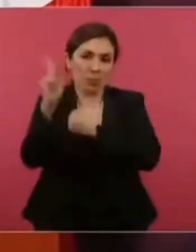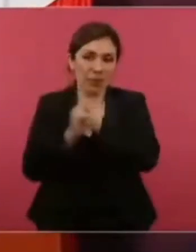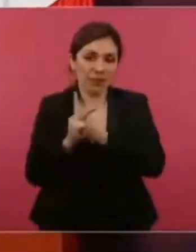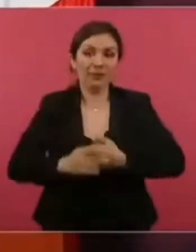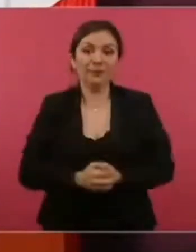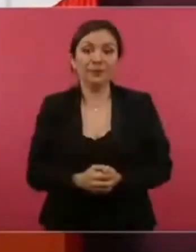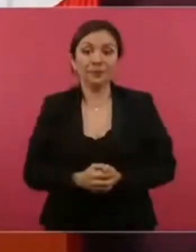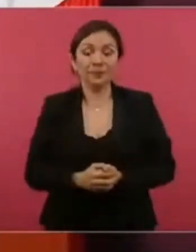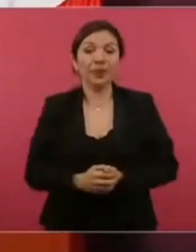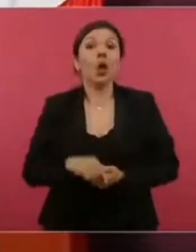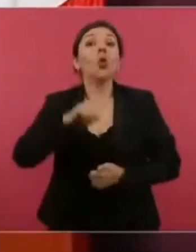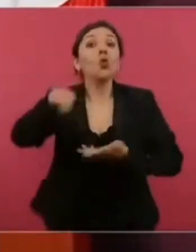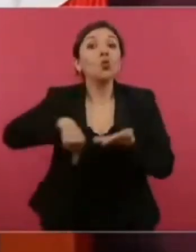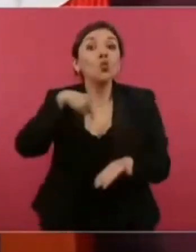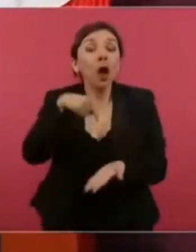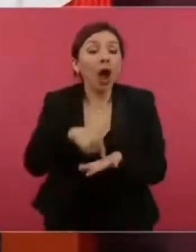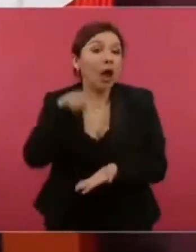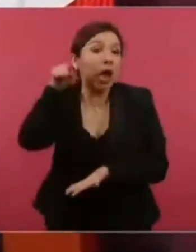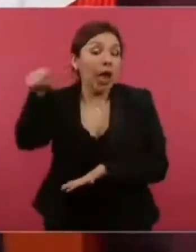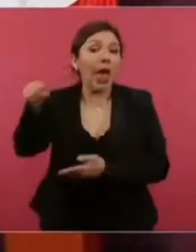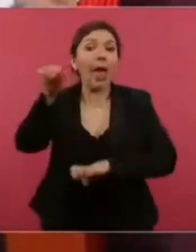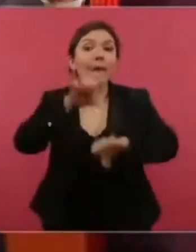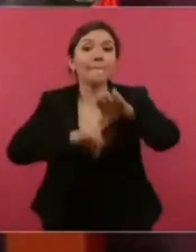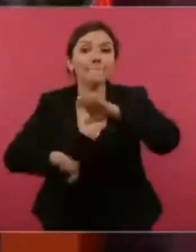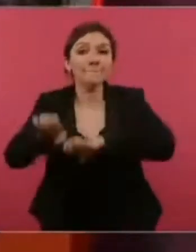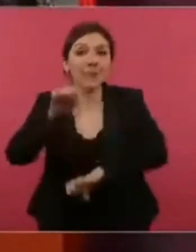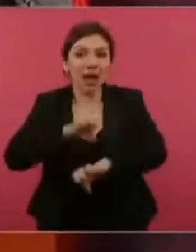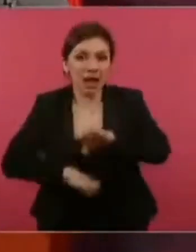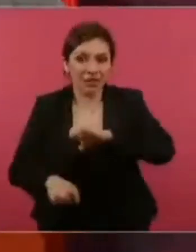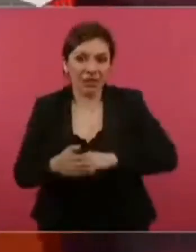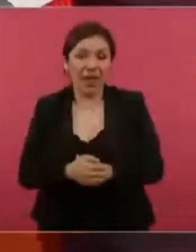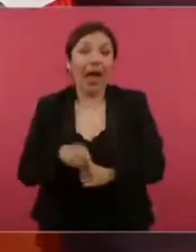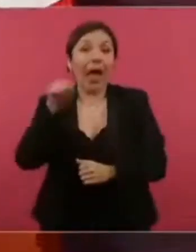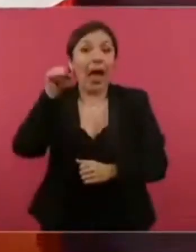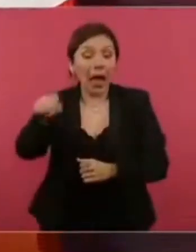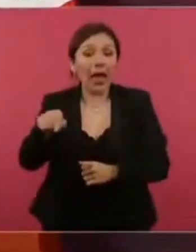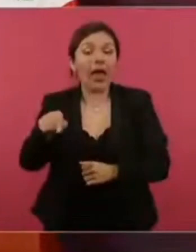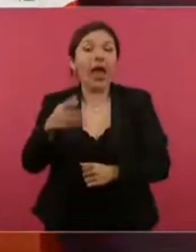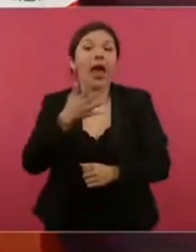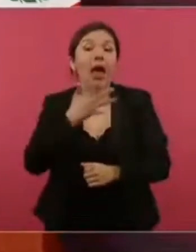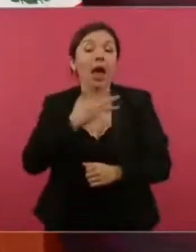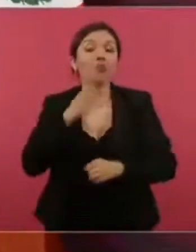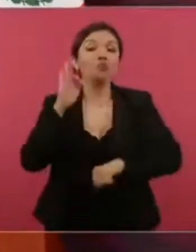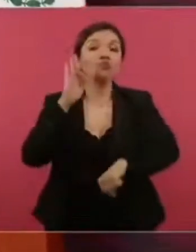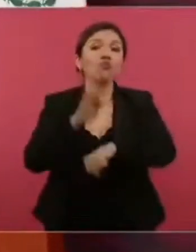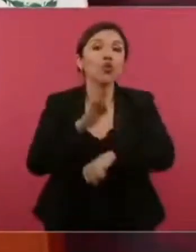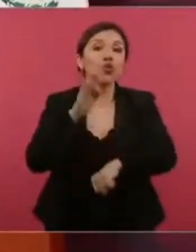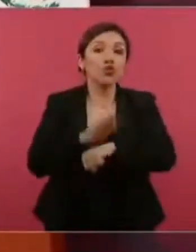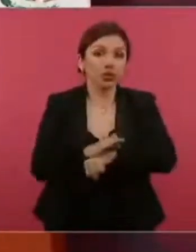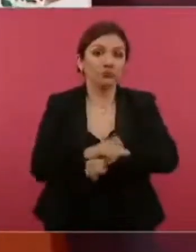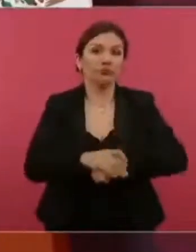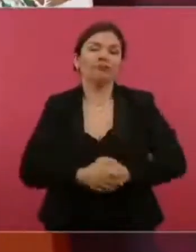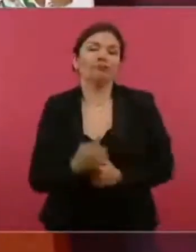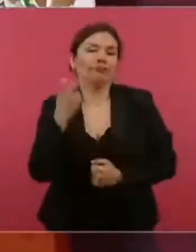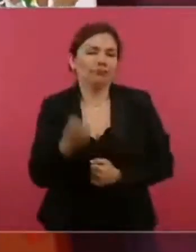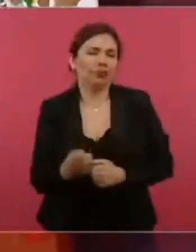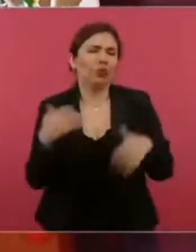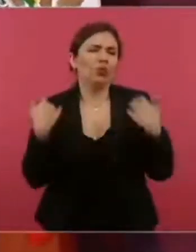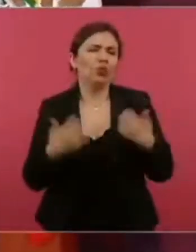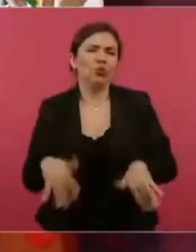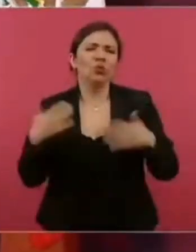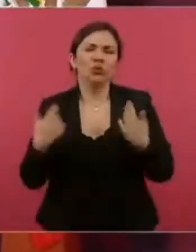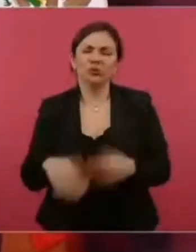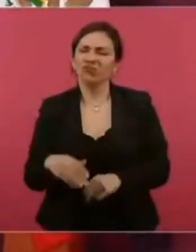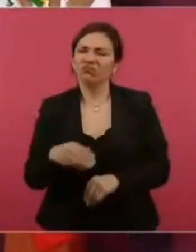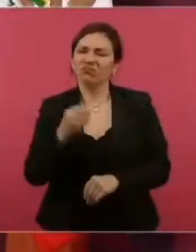En la embajada, porque ahí se les dio protección. Entonces, las cosas muy buenas de la política